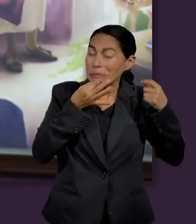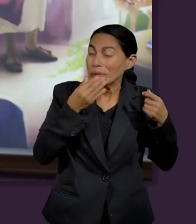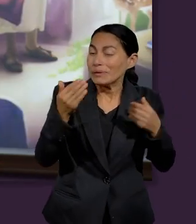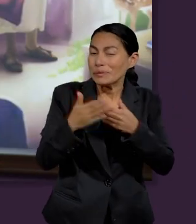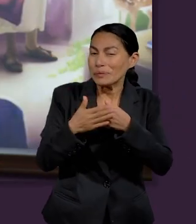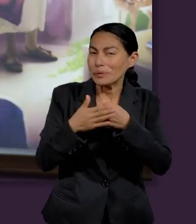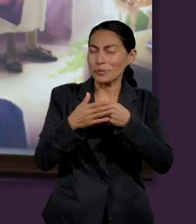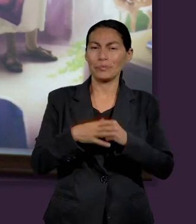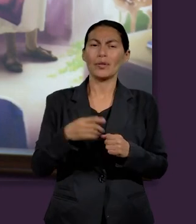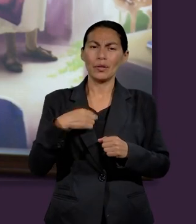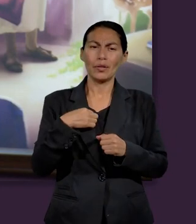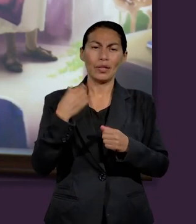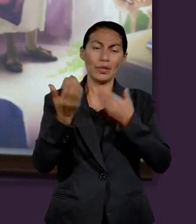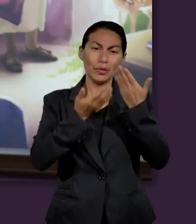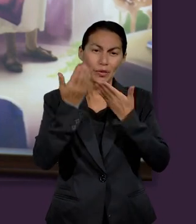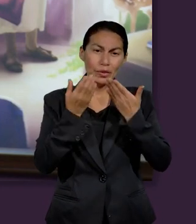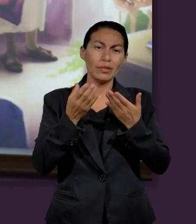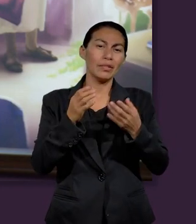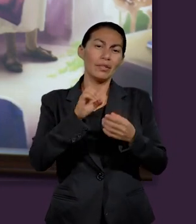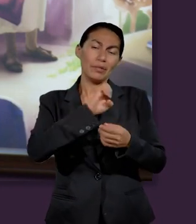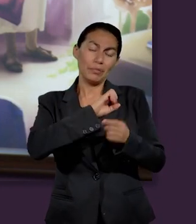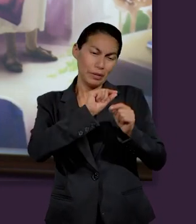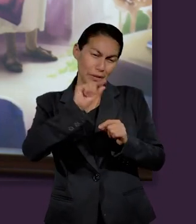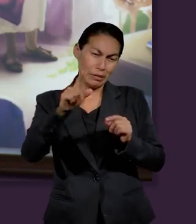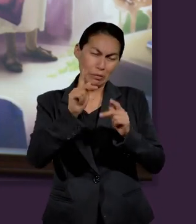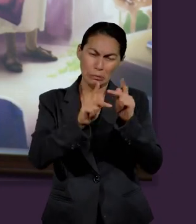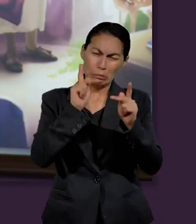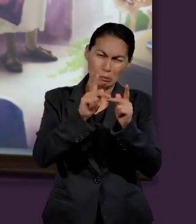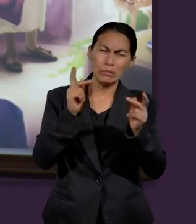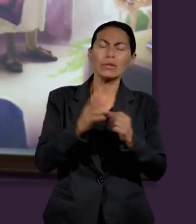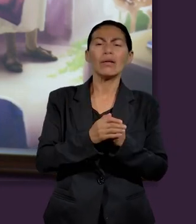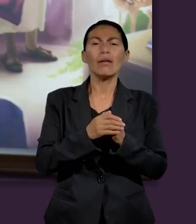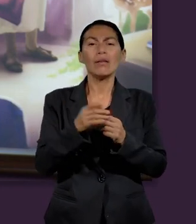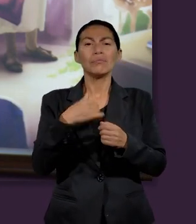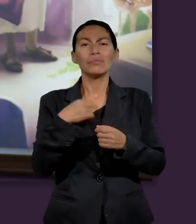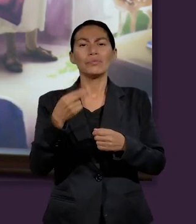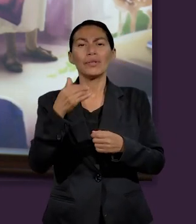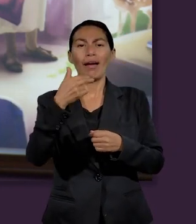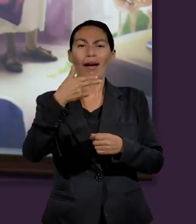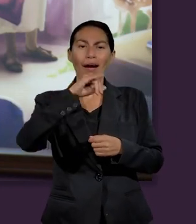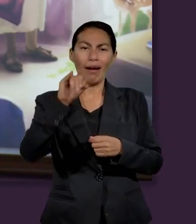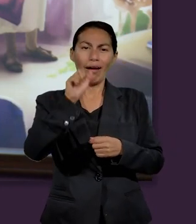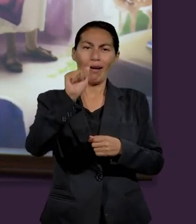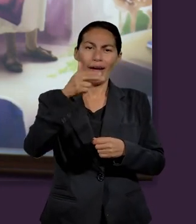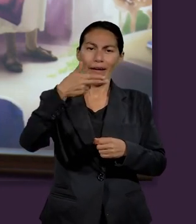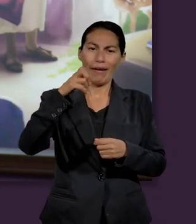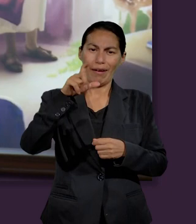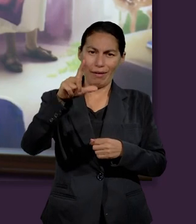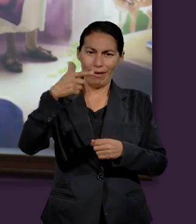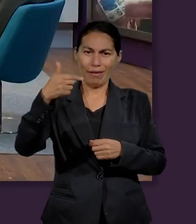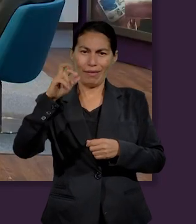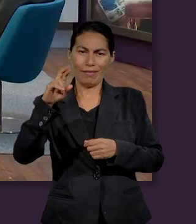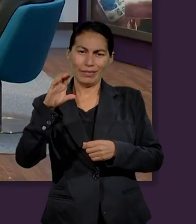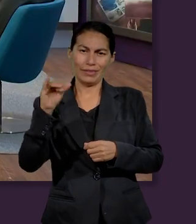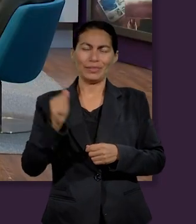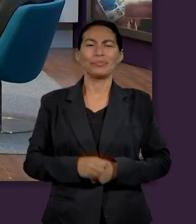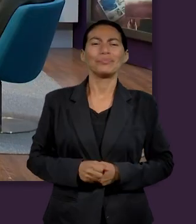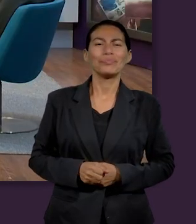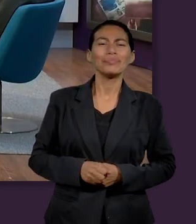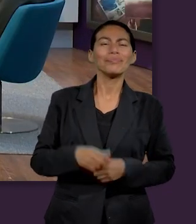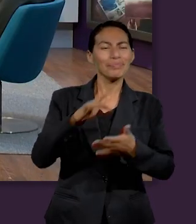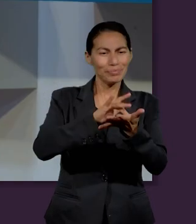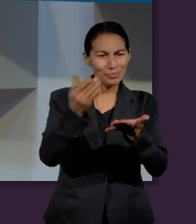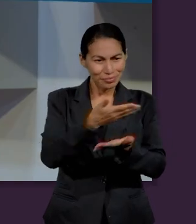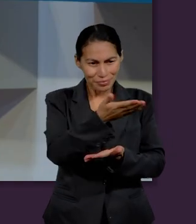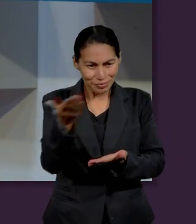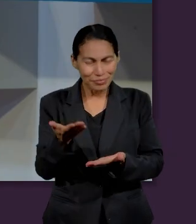la escuela preparatoria de la universidad, estoy en la especialidad de Sactas, soy de aquí de Montemorelos y mi nombre es Yael García. Gracias